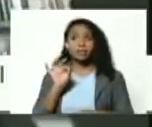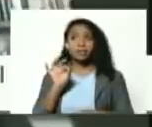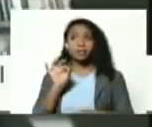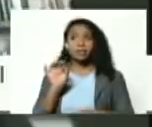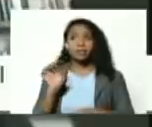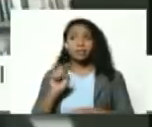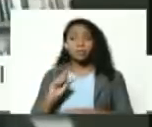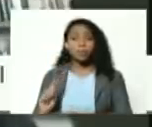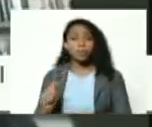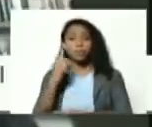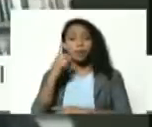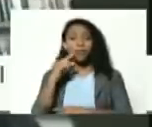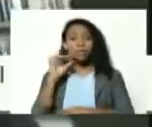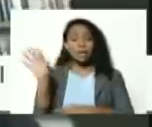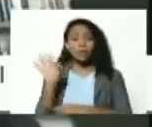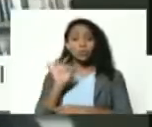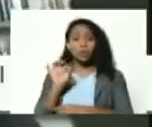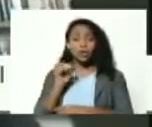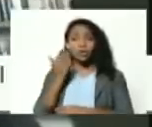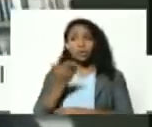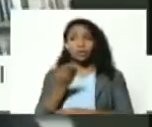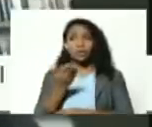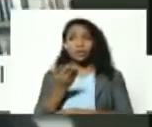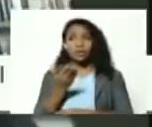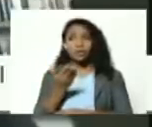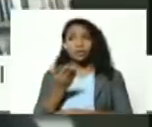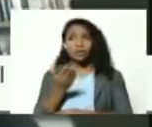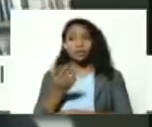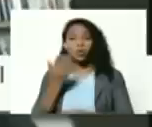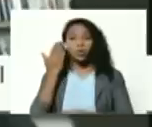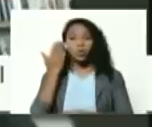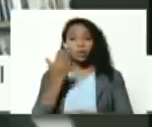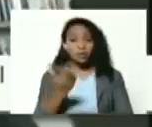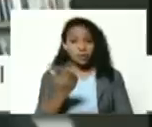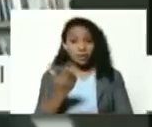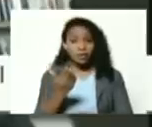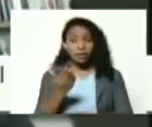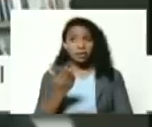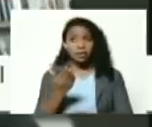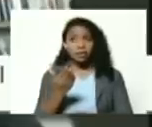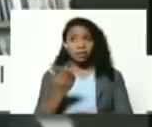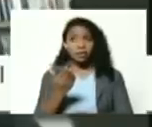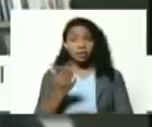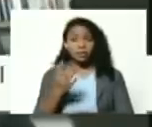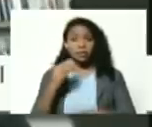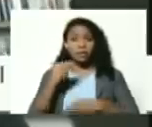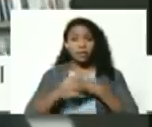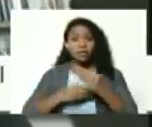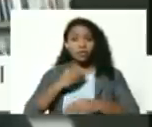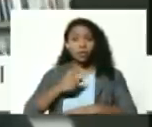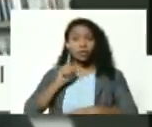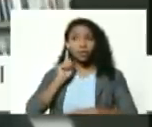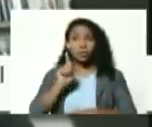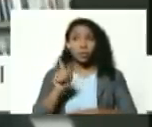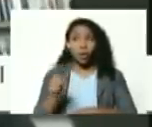vez usted como presidente su gobierno